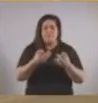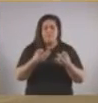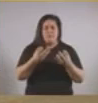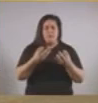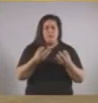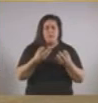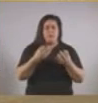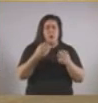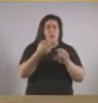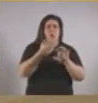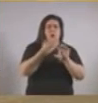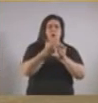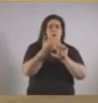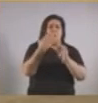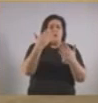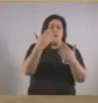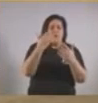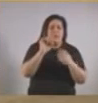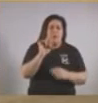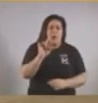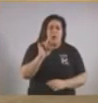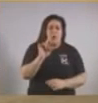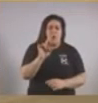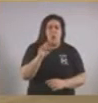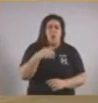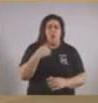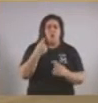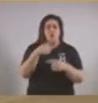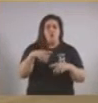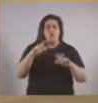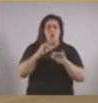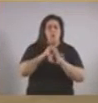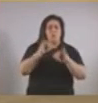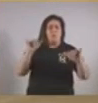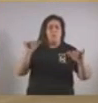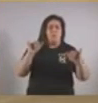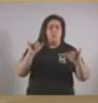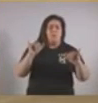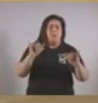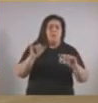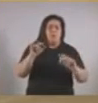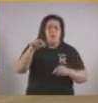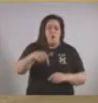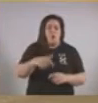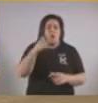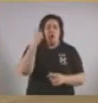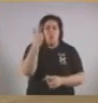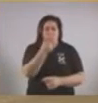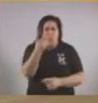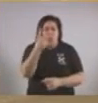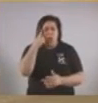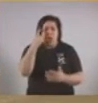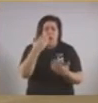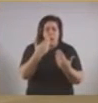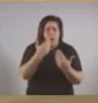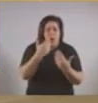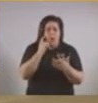a través de una conferencia de prensa o que se diga a los medios. ¿Lograron hablar hoy y consensuar alguna de estas políticas?